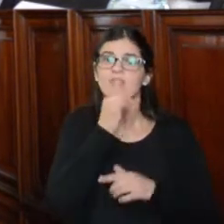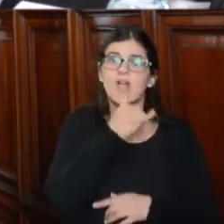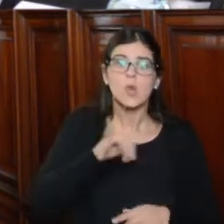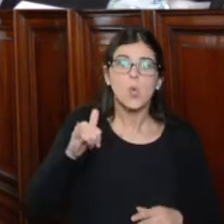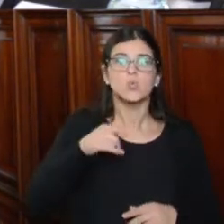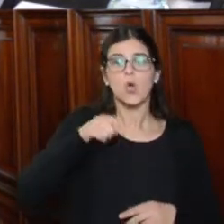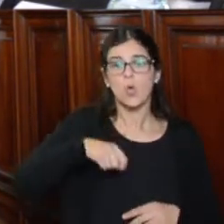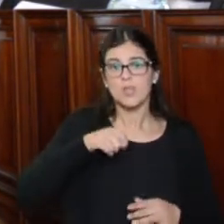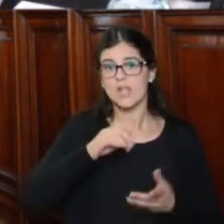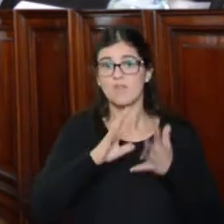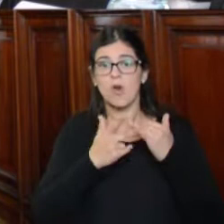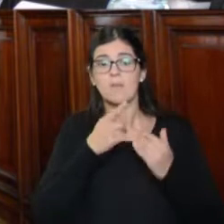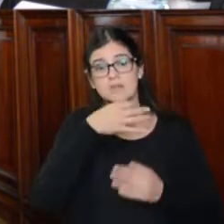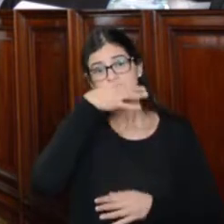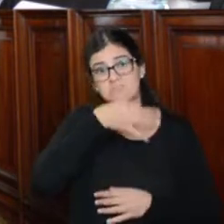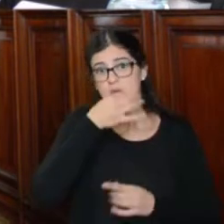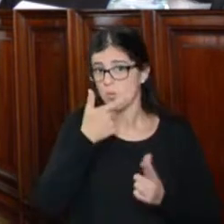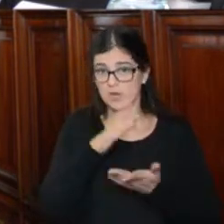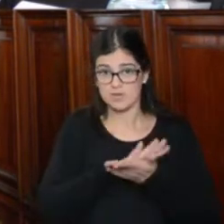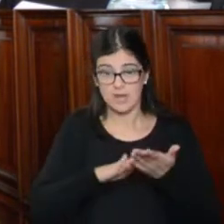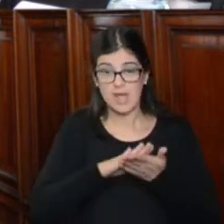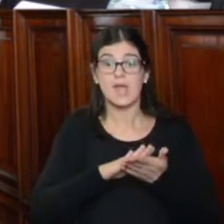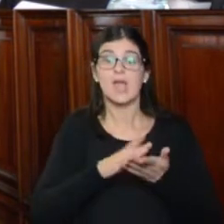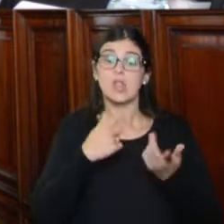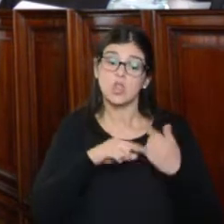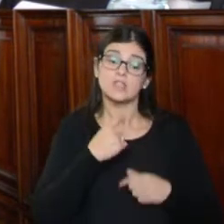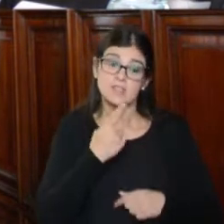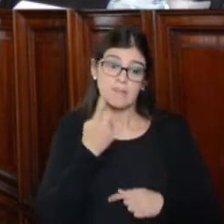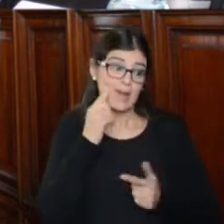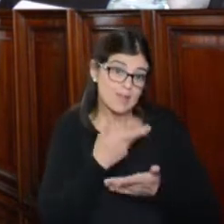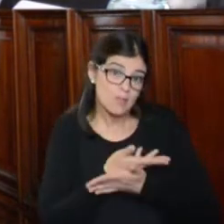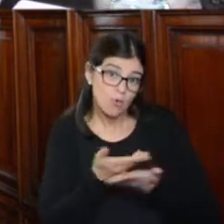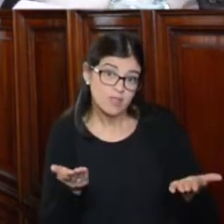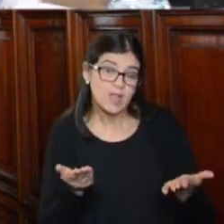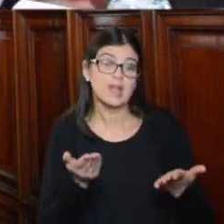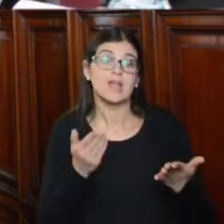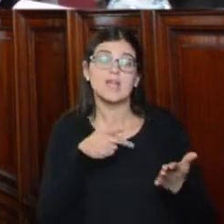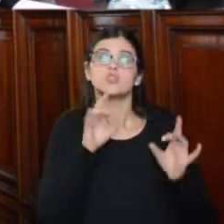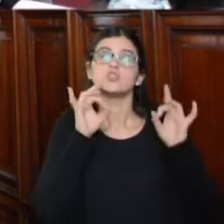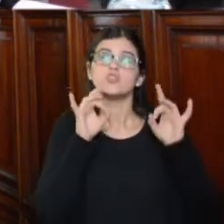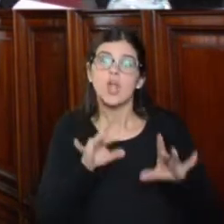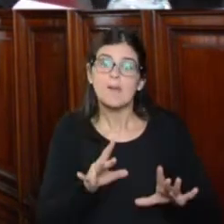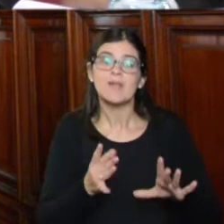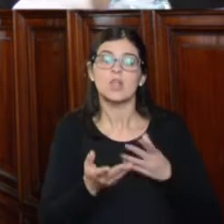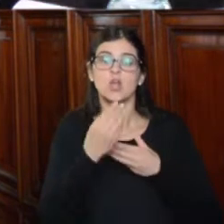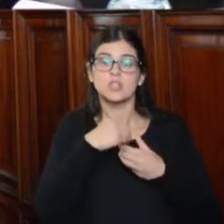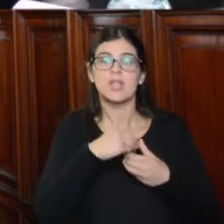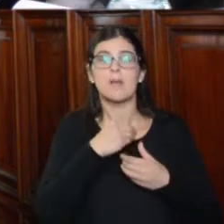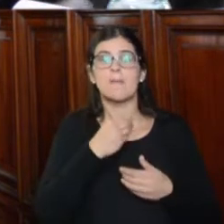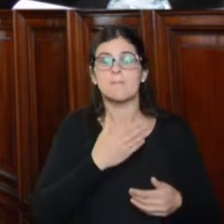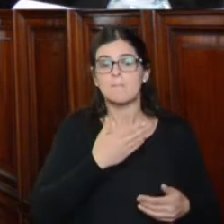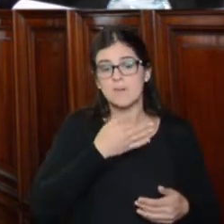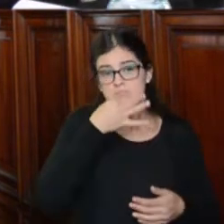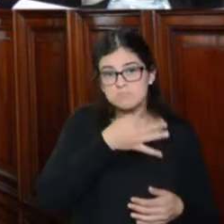judiciales motivadas en dichas declaraciones, lo cual sirve para demostrar que ellas solo constituyen manifestaciones